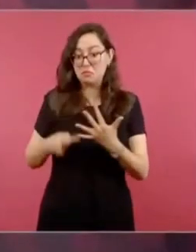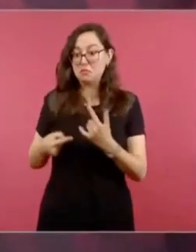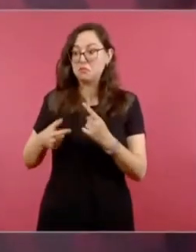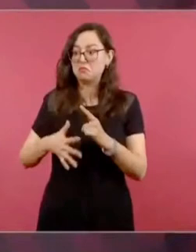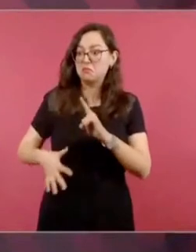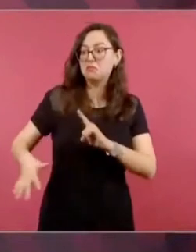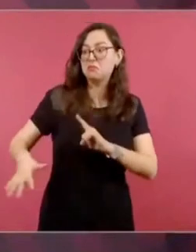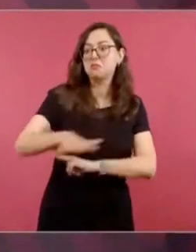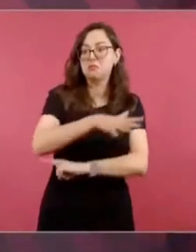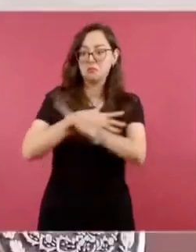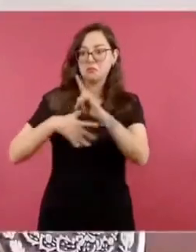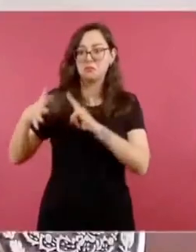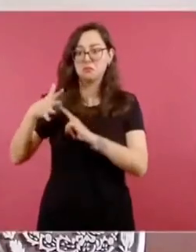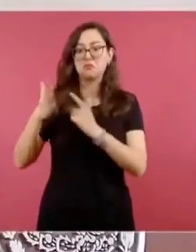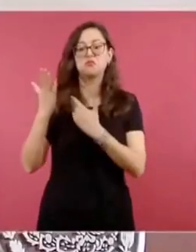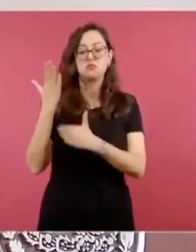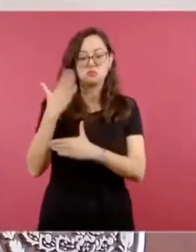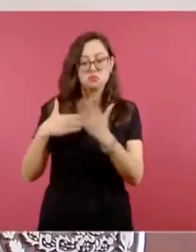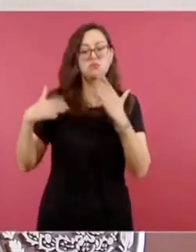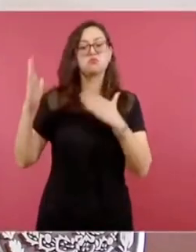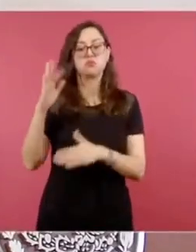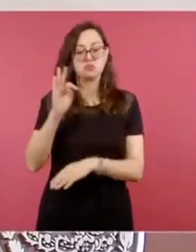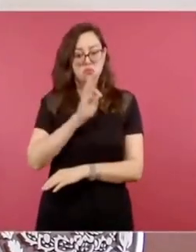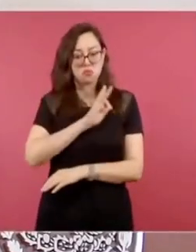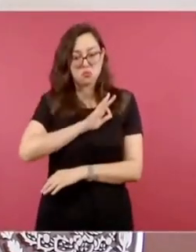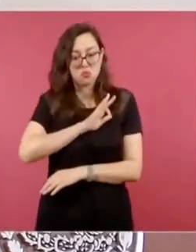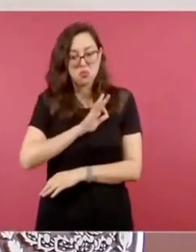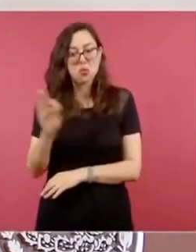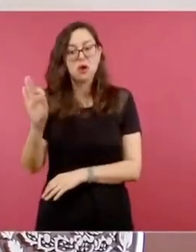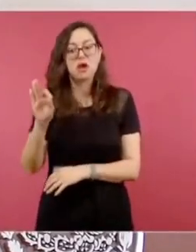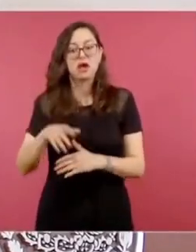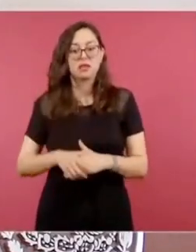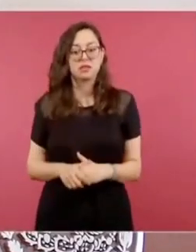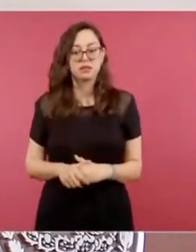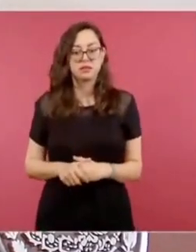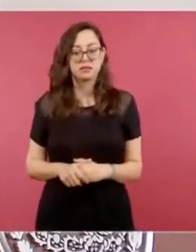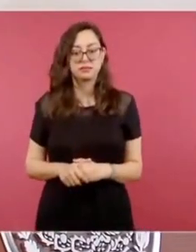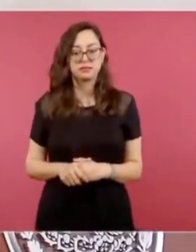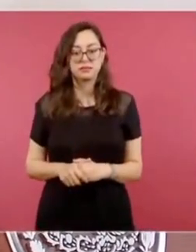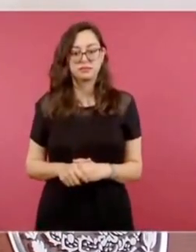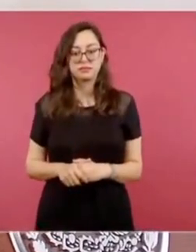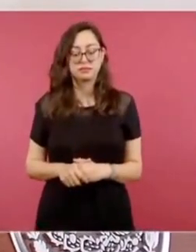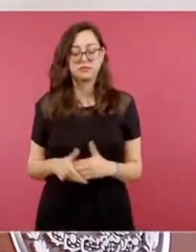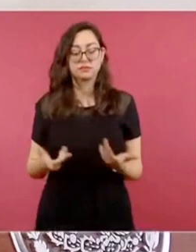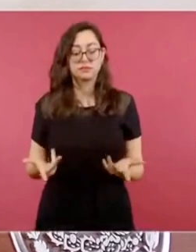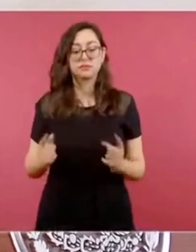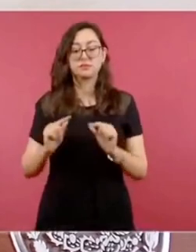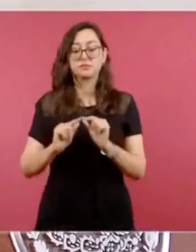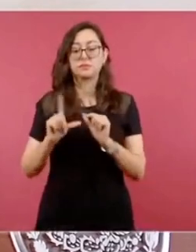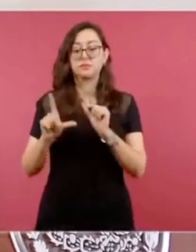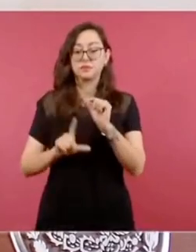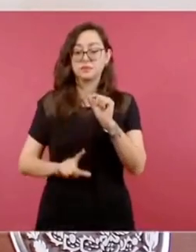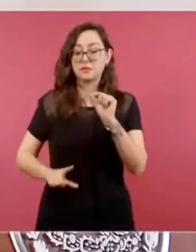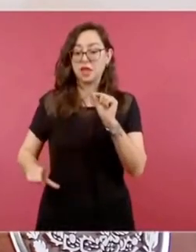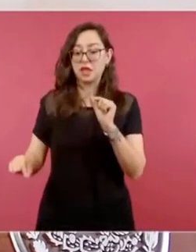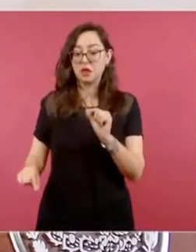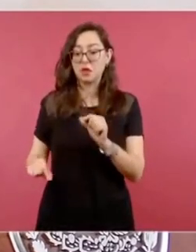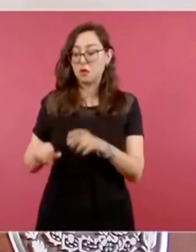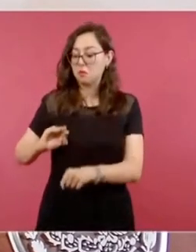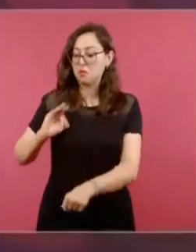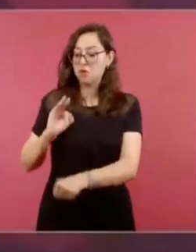con esa reserva es que se protegió México cuando querían